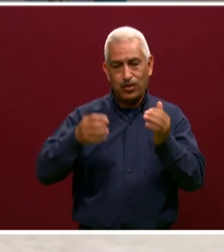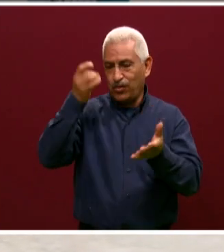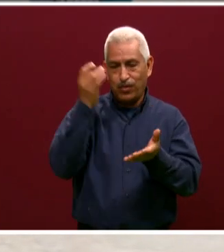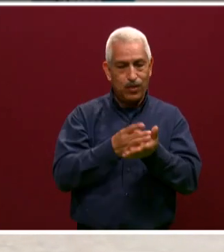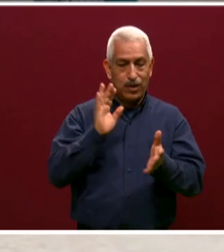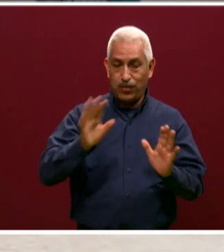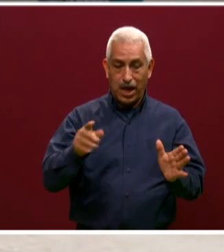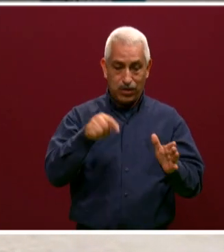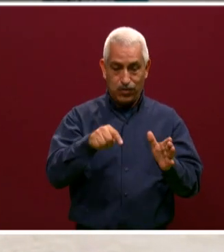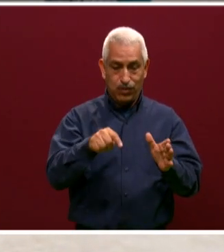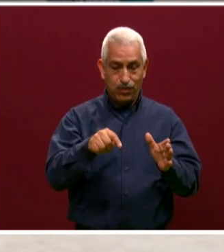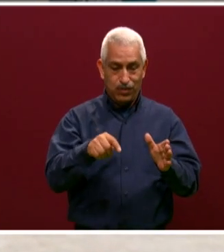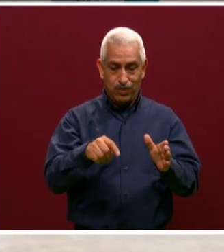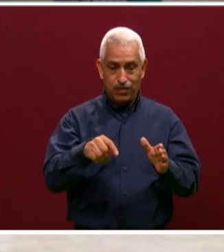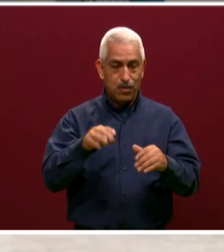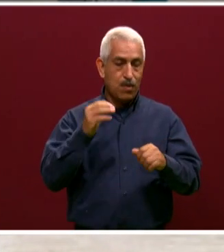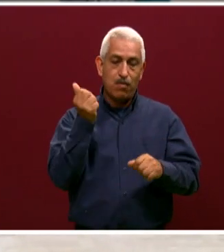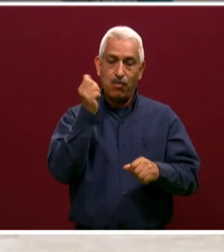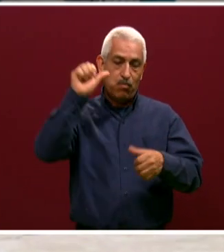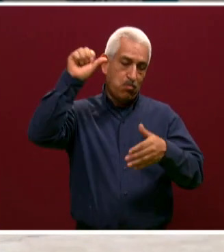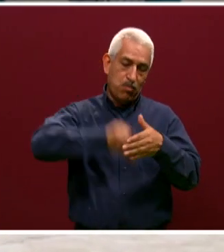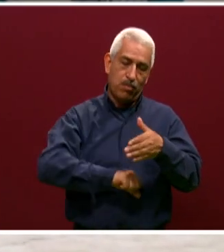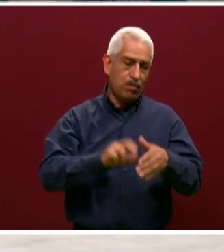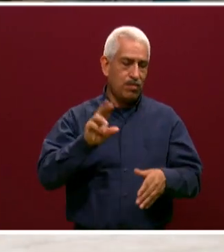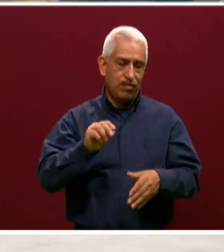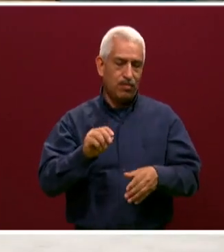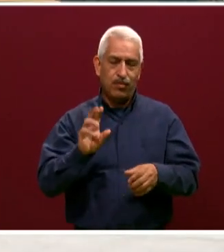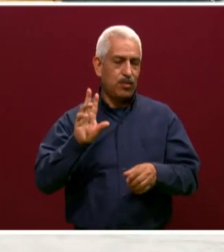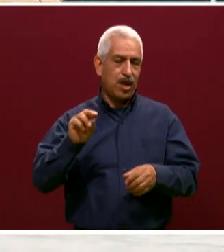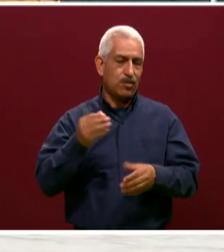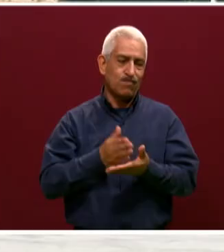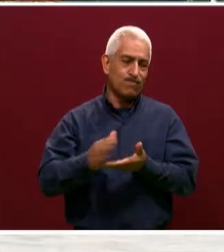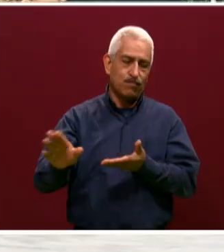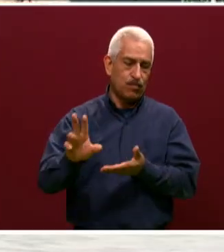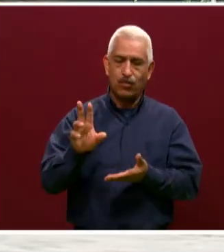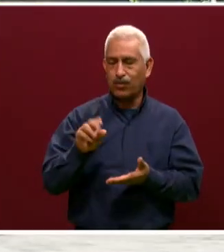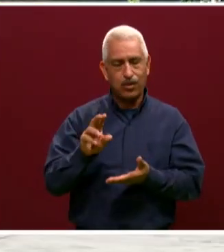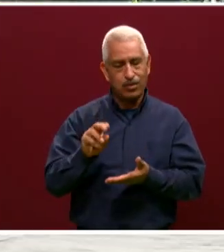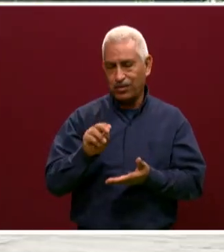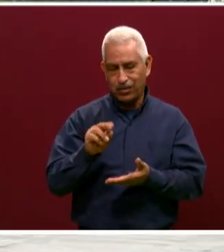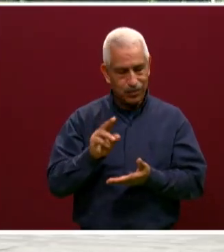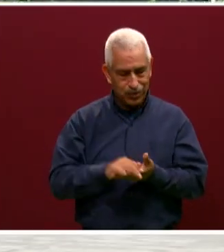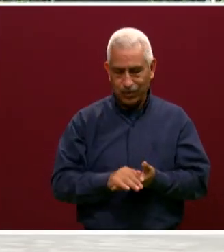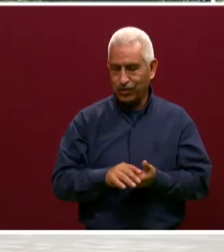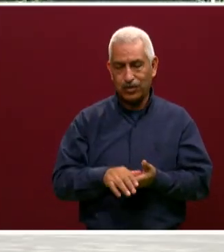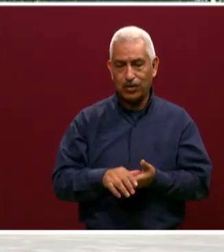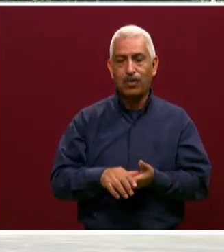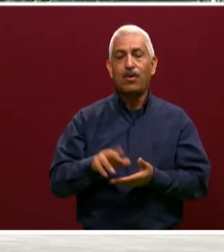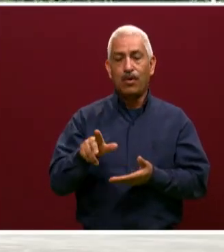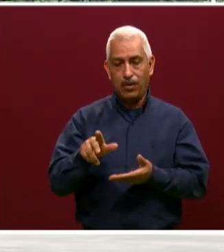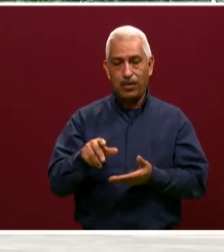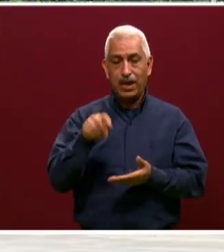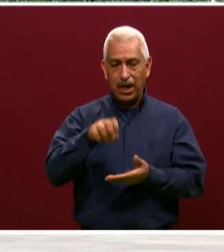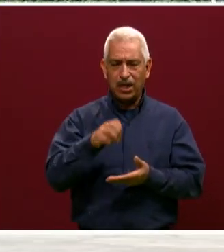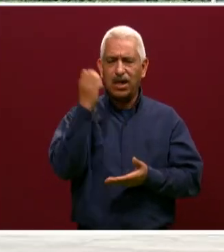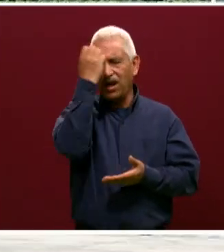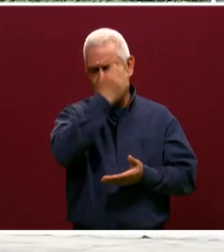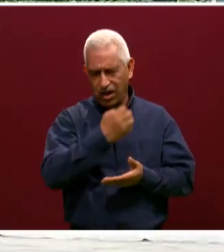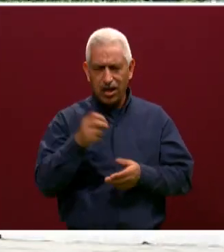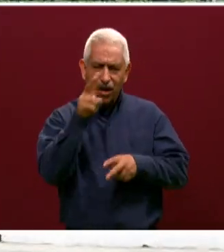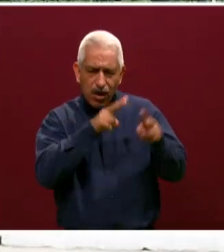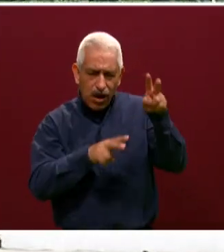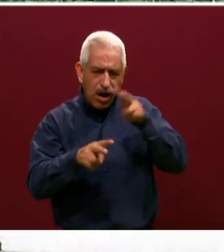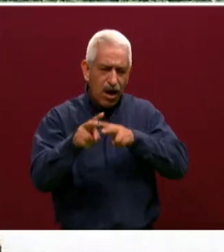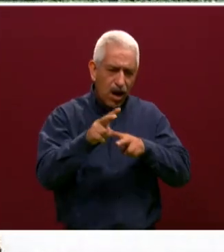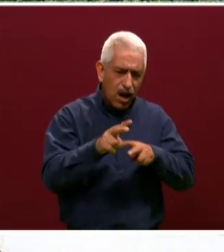que entres o que no entres al plantel que tú escogiste. Efectivamente. Nosotros quisiéramos recibirlos a todos porque es un derecho que todos